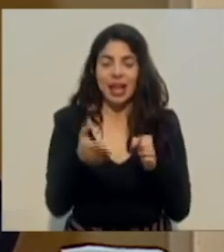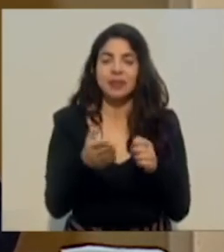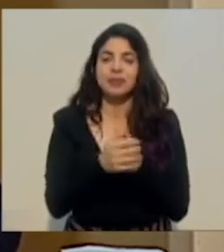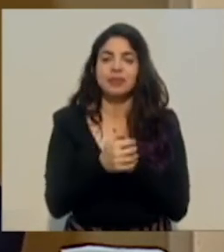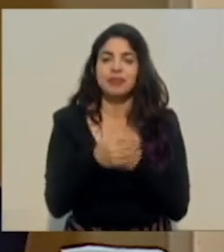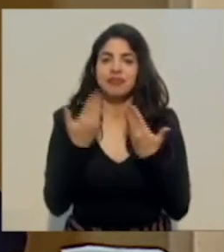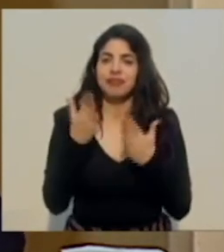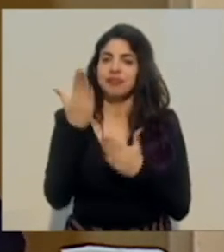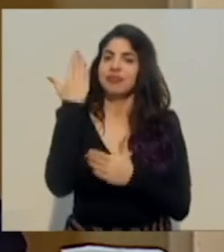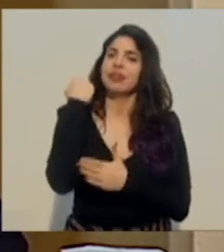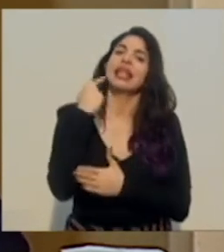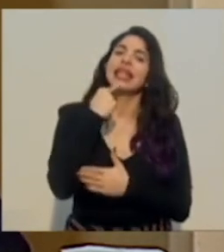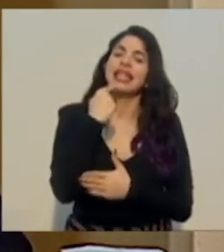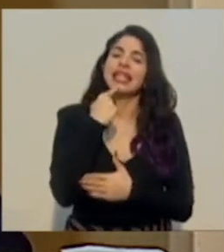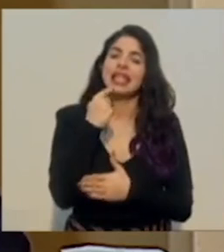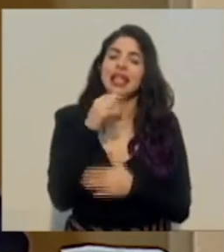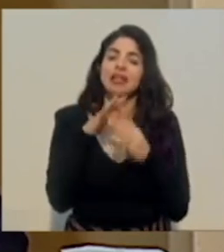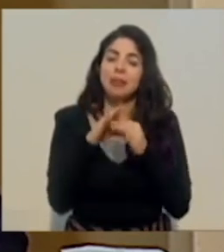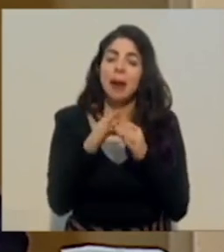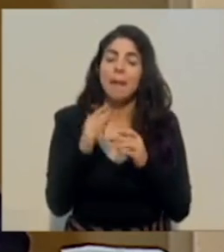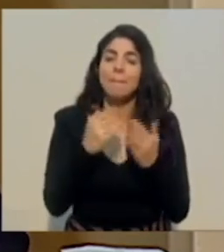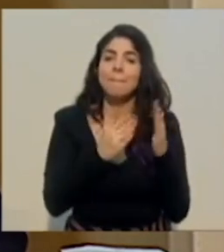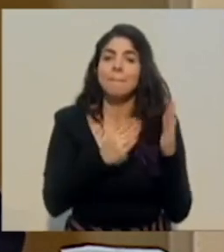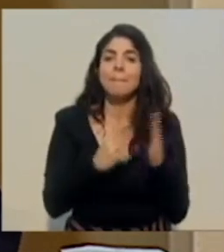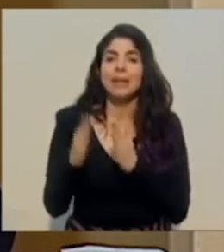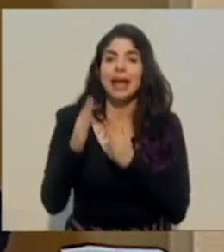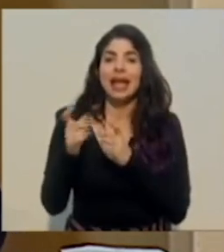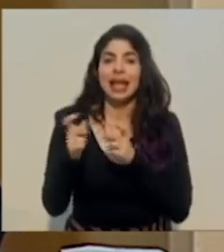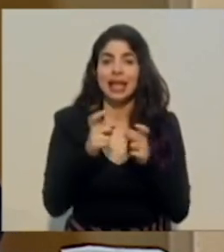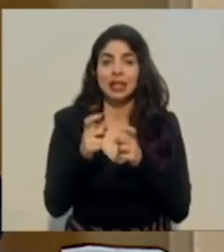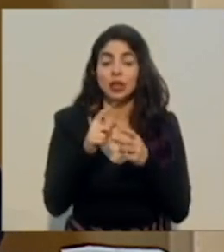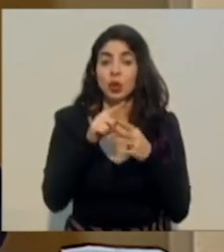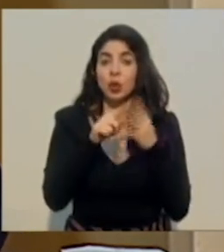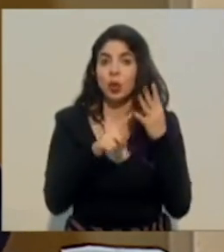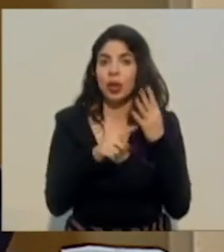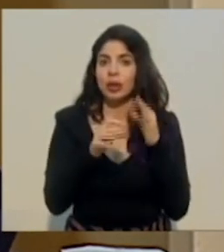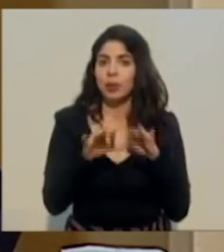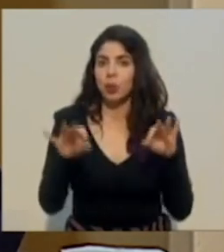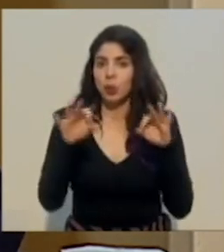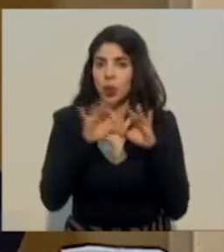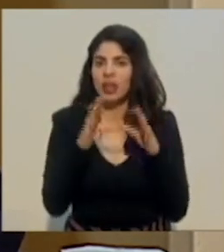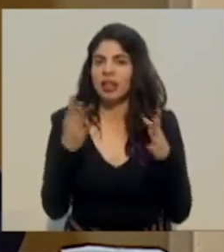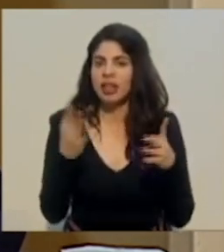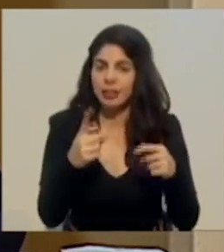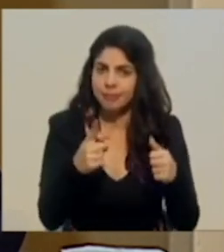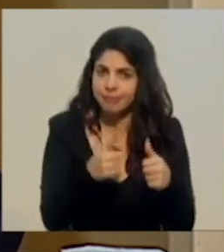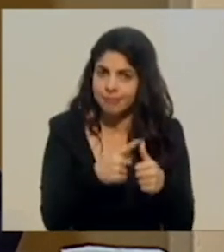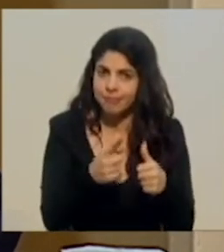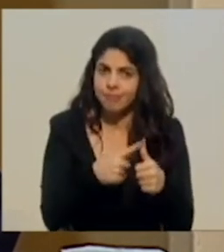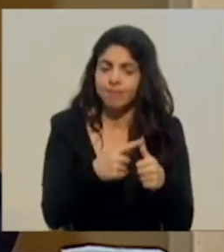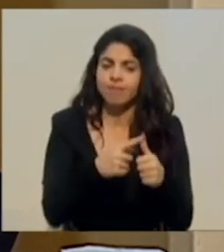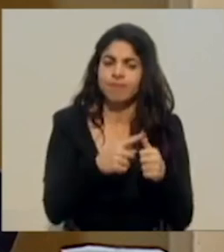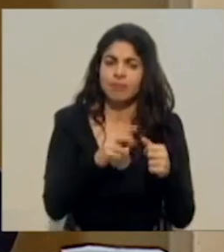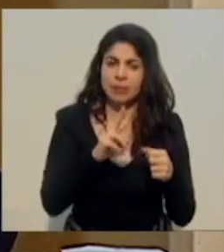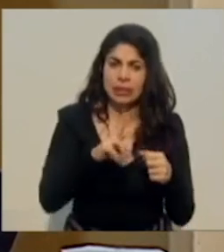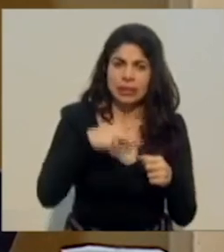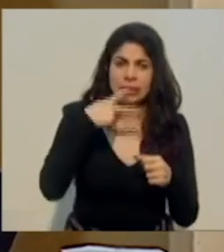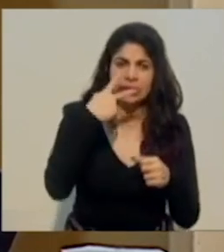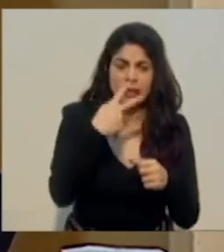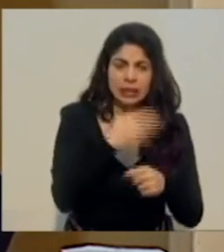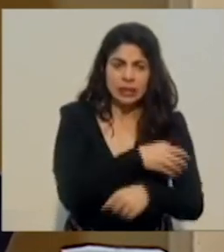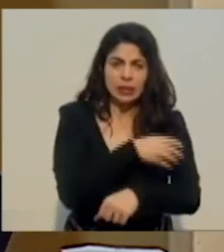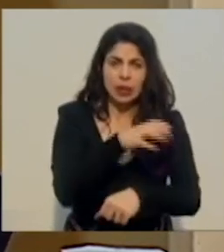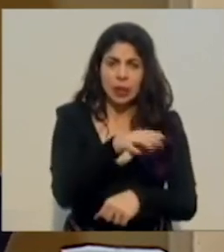de gestión, cuatro grandes componentes. Uno es reforzar y mejorar este componente de organización que hay a nivel de los comités